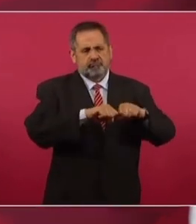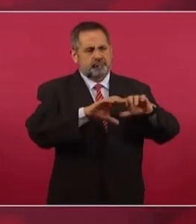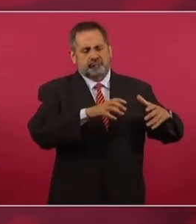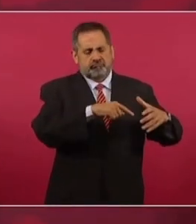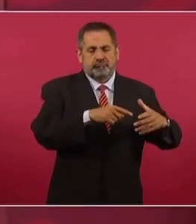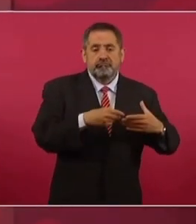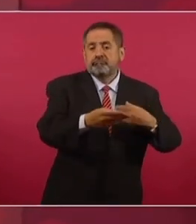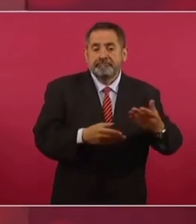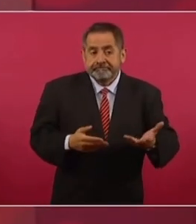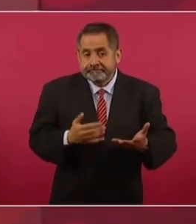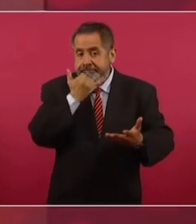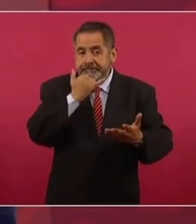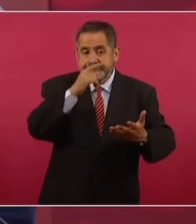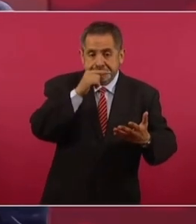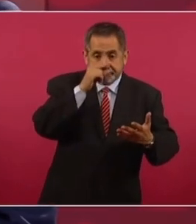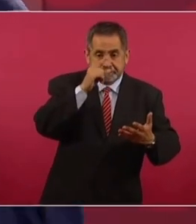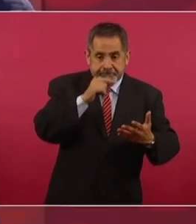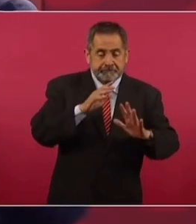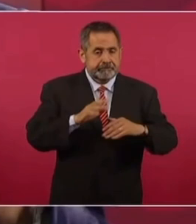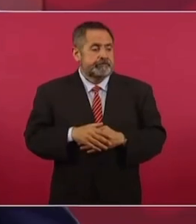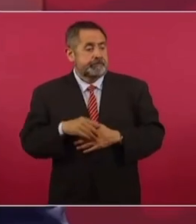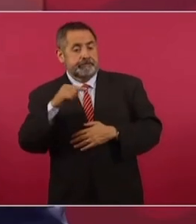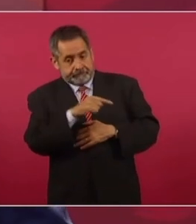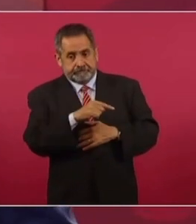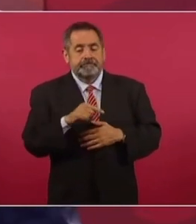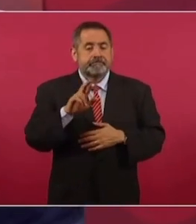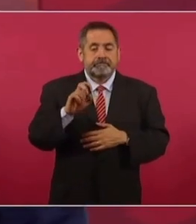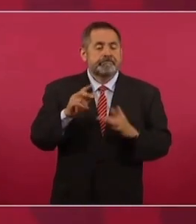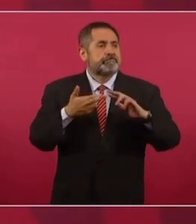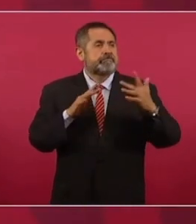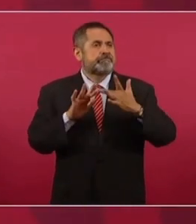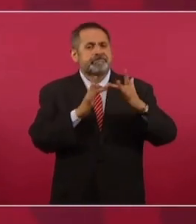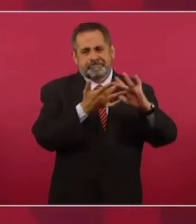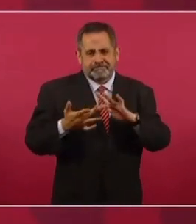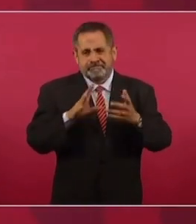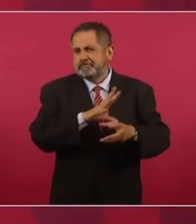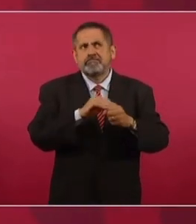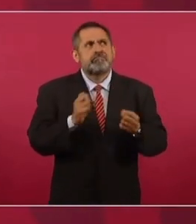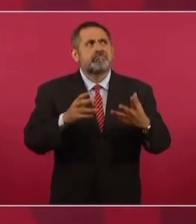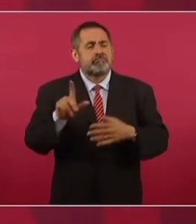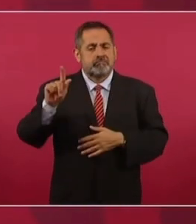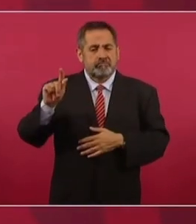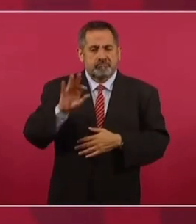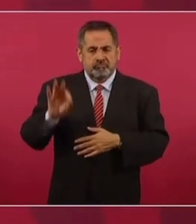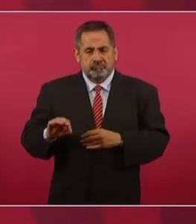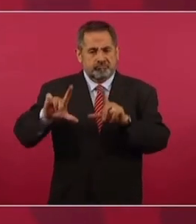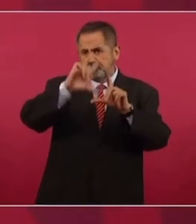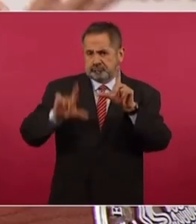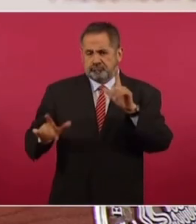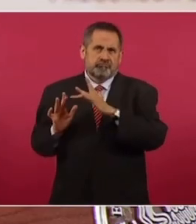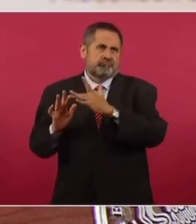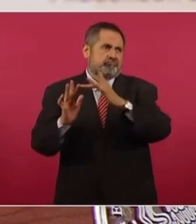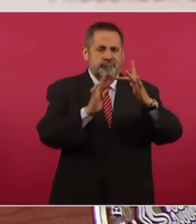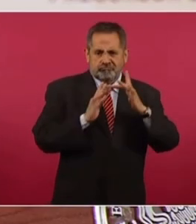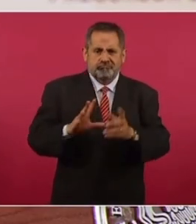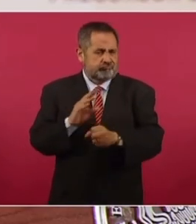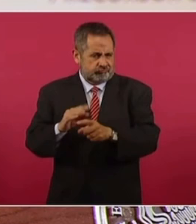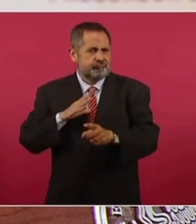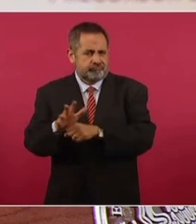y también es una red que ya tiene un alcance del 70% a nivel nacional.